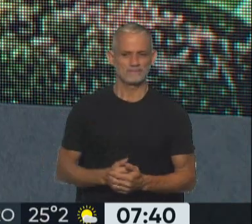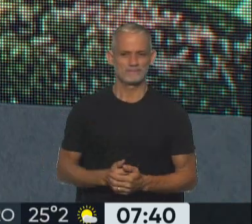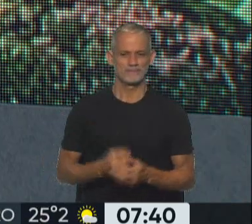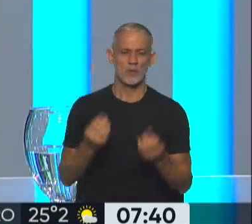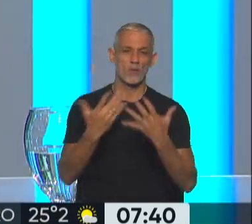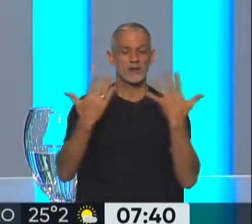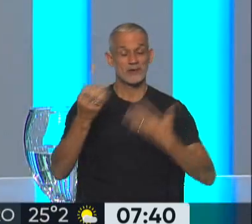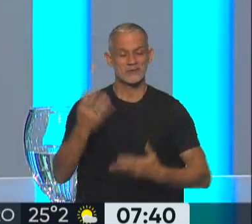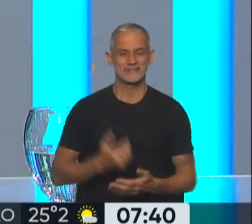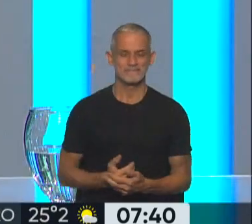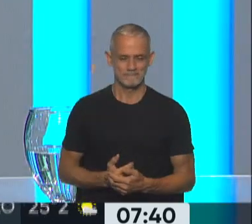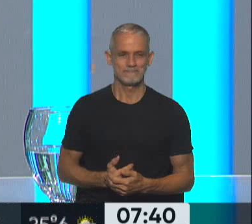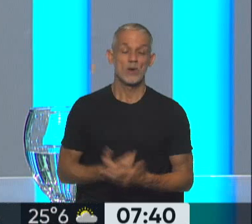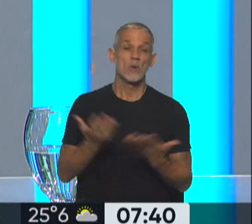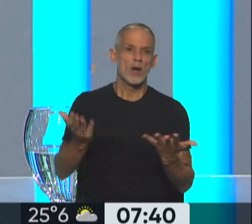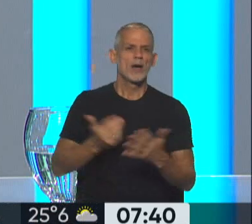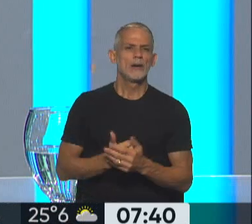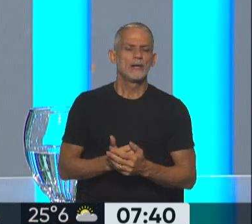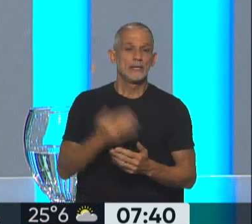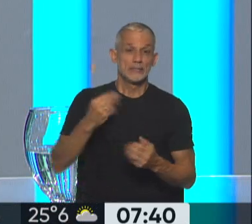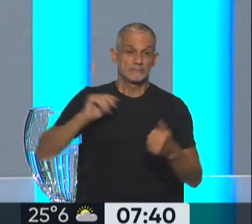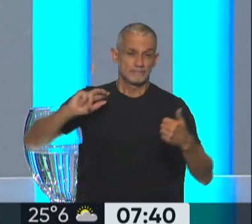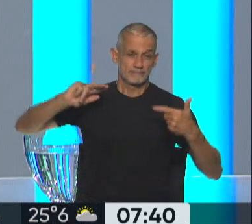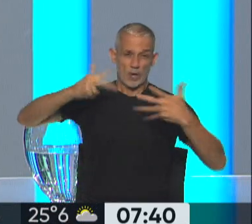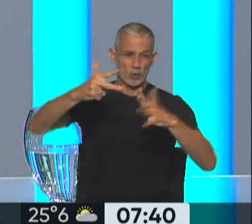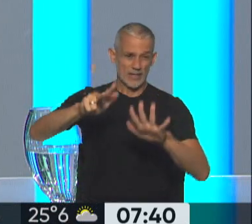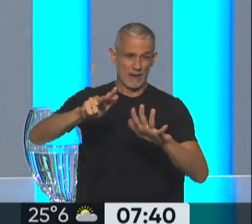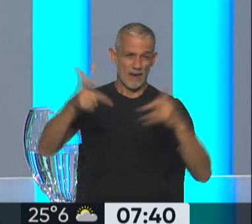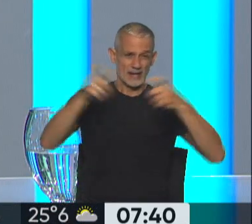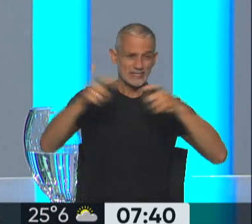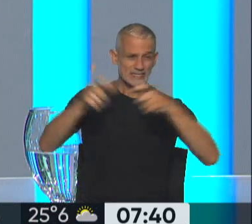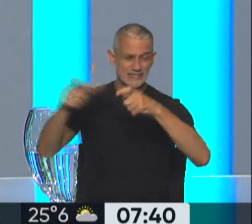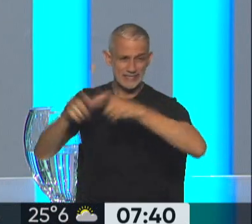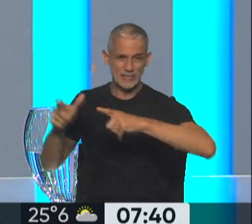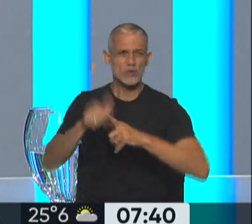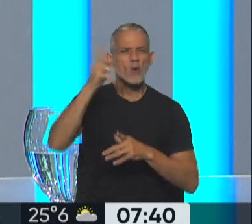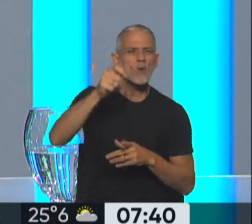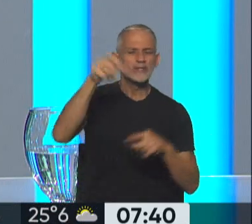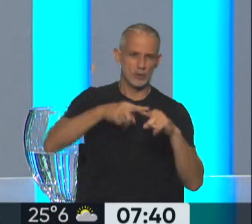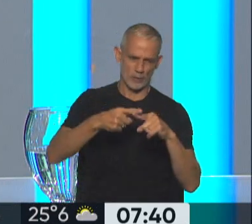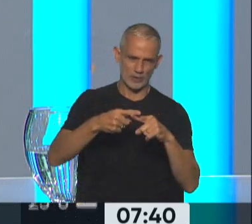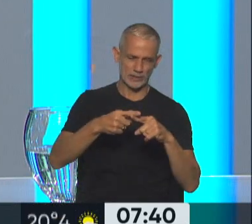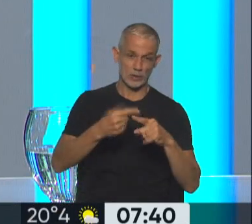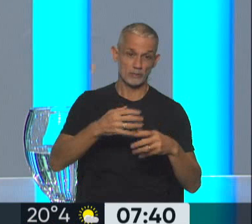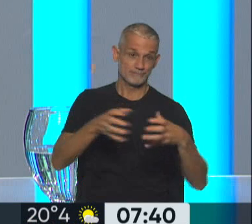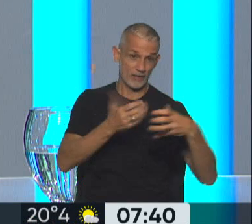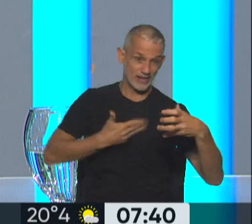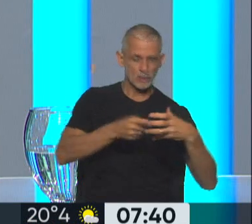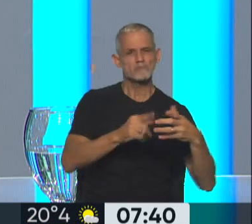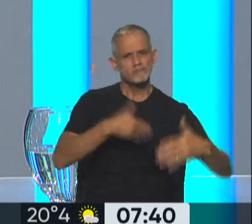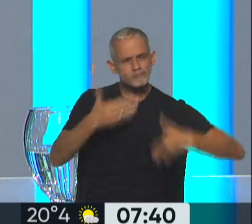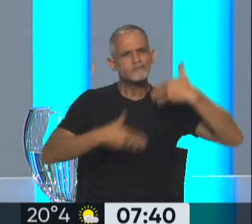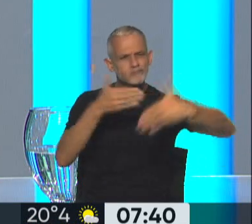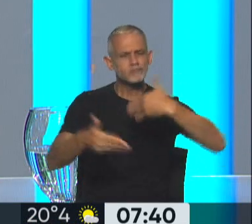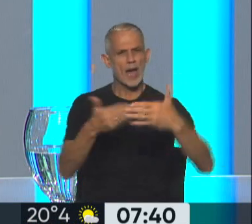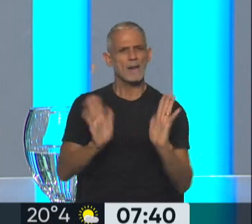día. Hola Silvia, bien. Bueno, a ver, fue la octava reunión de la Comisión de Juicio Político en la Cámara, el oficialismo avanza y